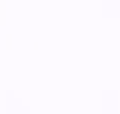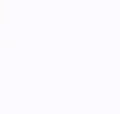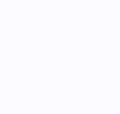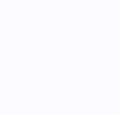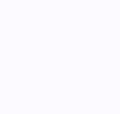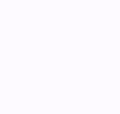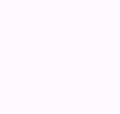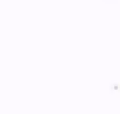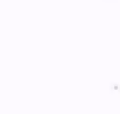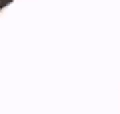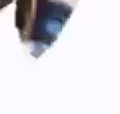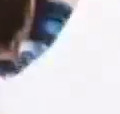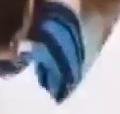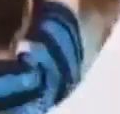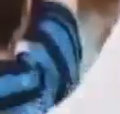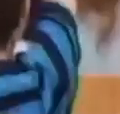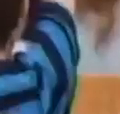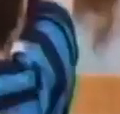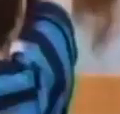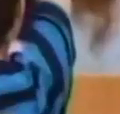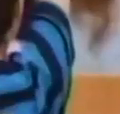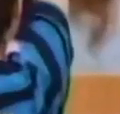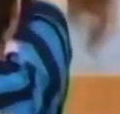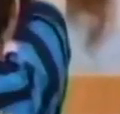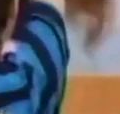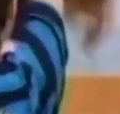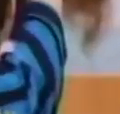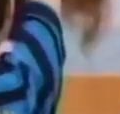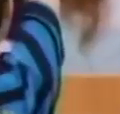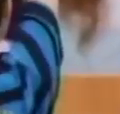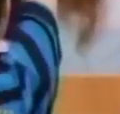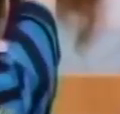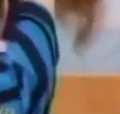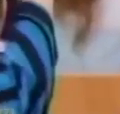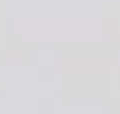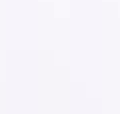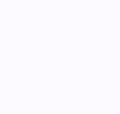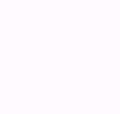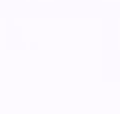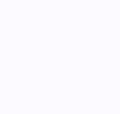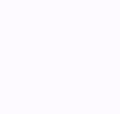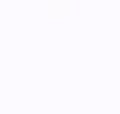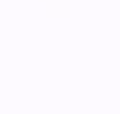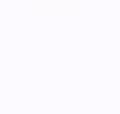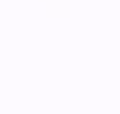A continuación, Comunicación y Lenguaje, Sexto Primaria.